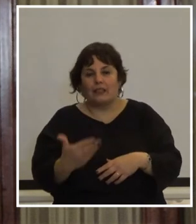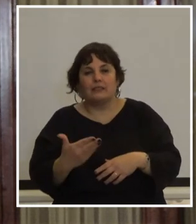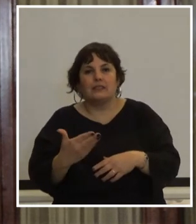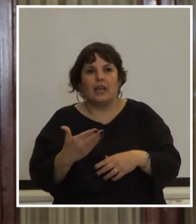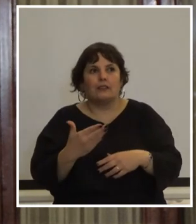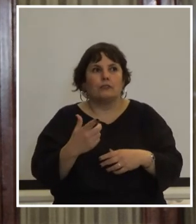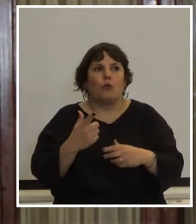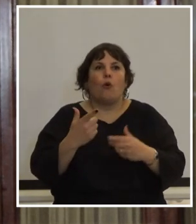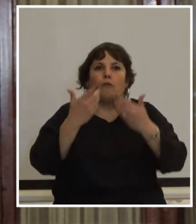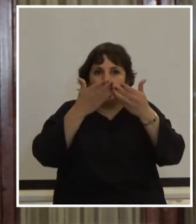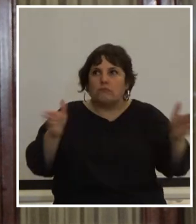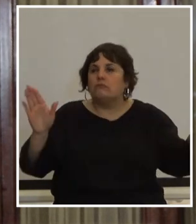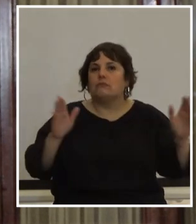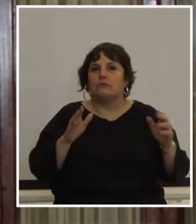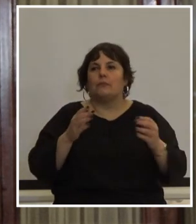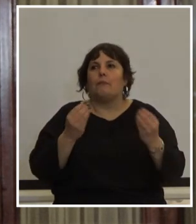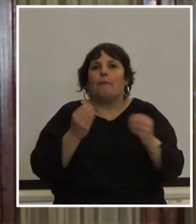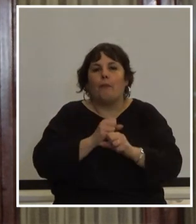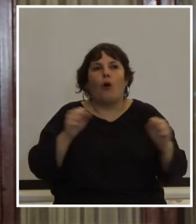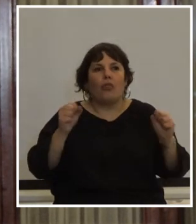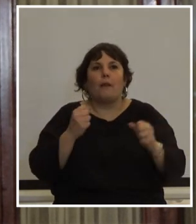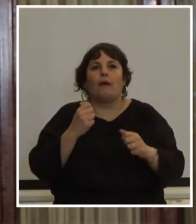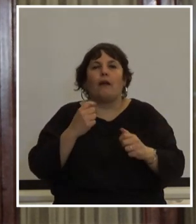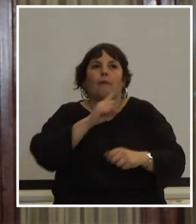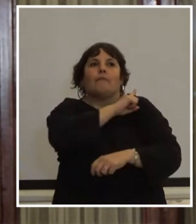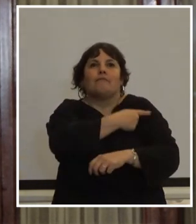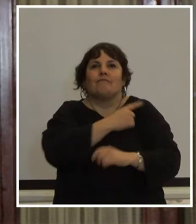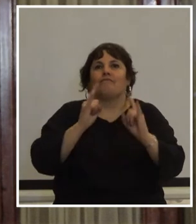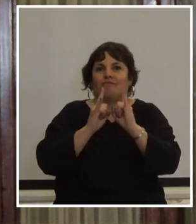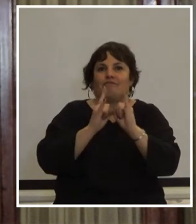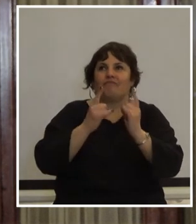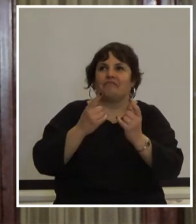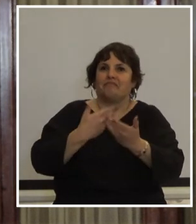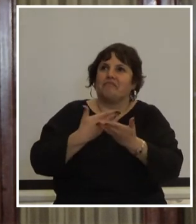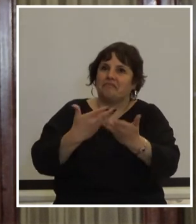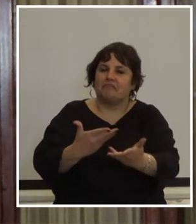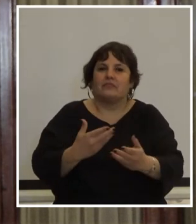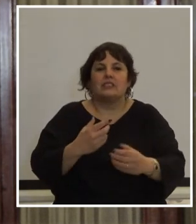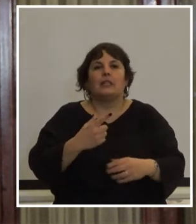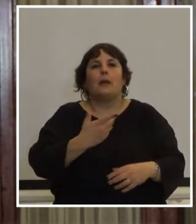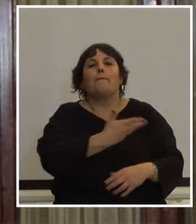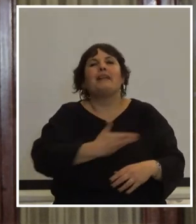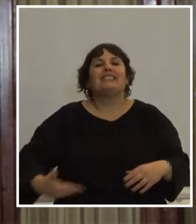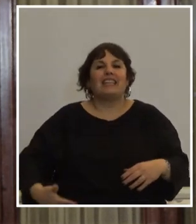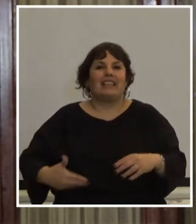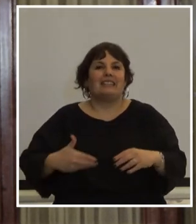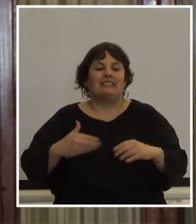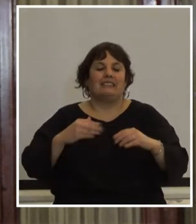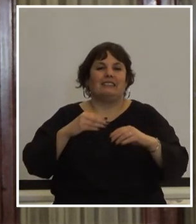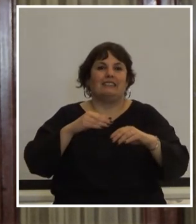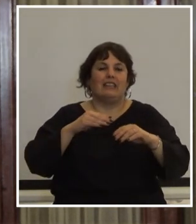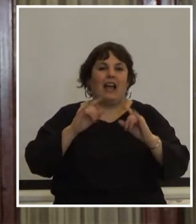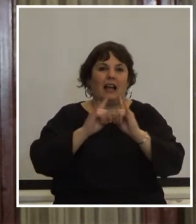que nos abran las puertas el poder político el poder legislativo a la presidencia de la Cámara de Representantes y a la